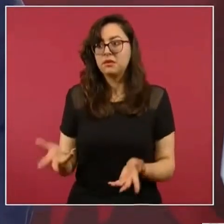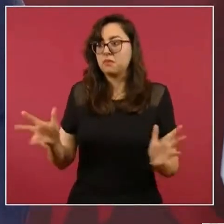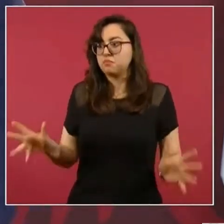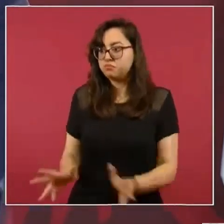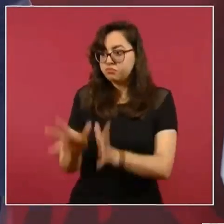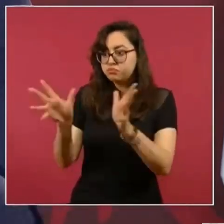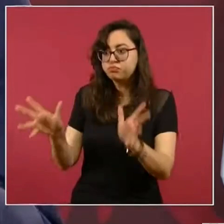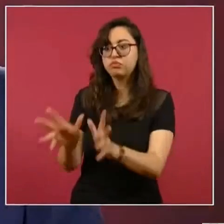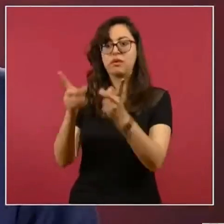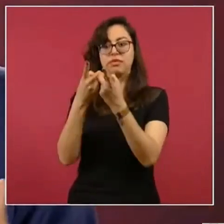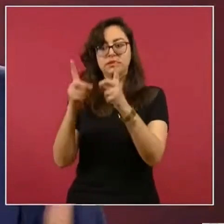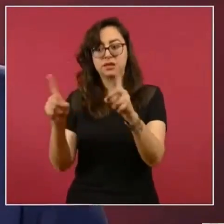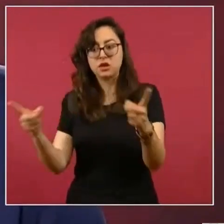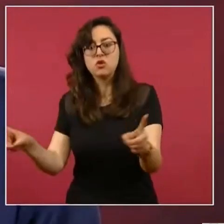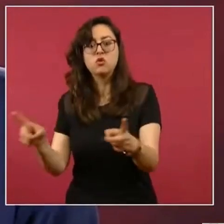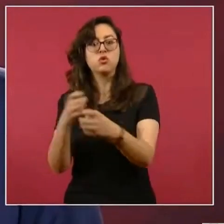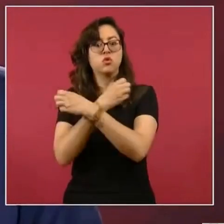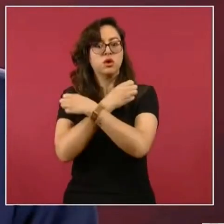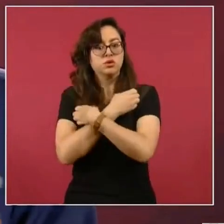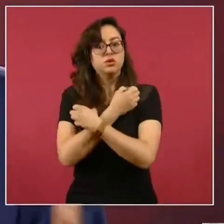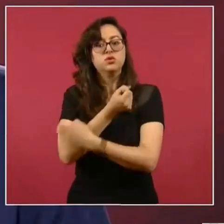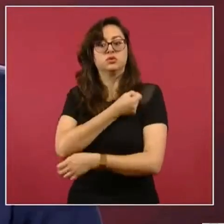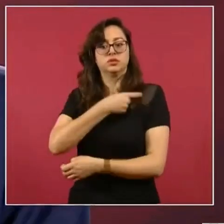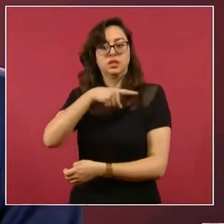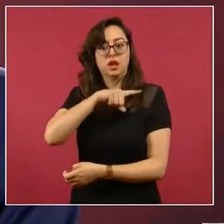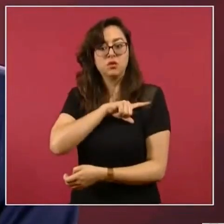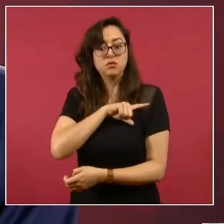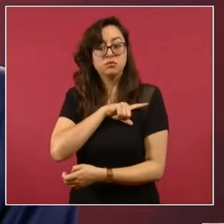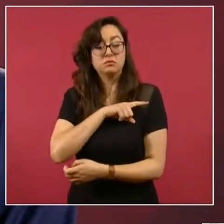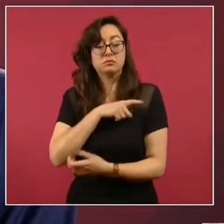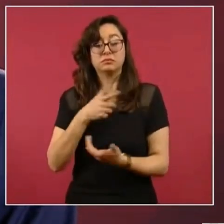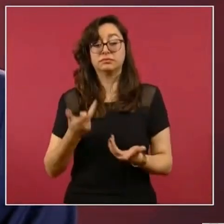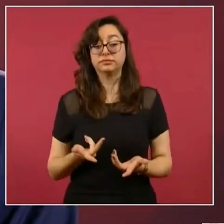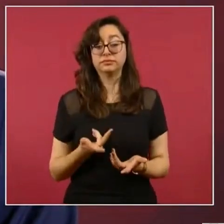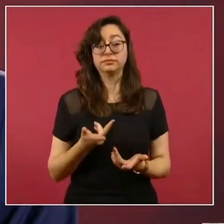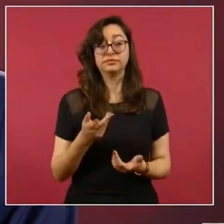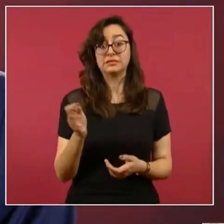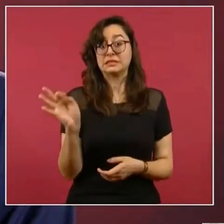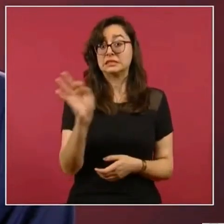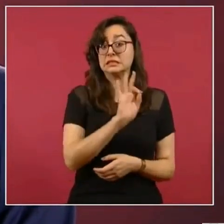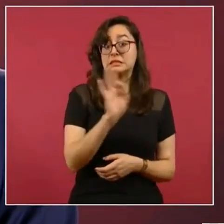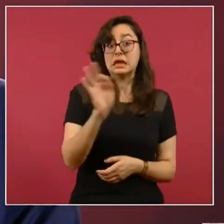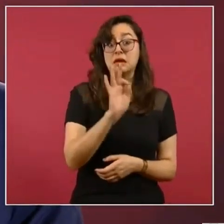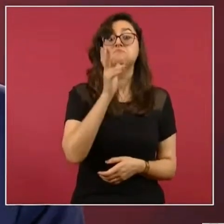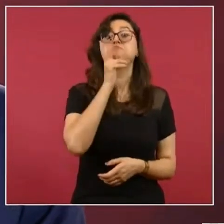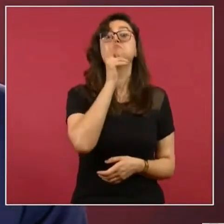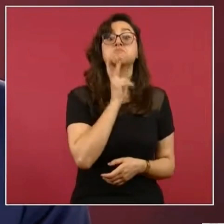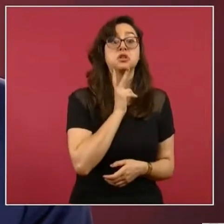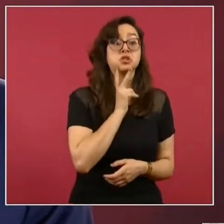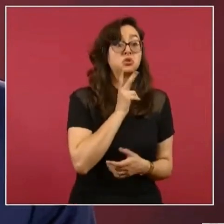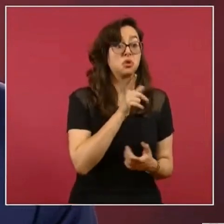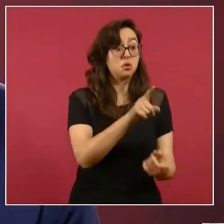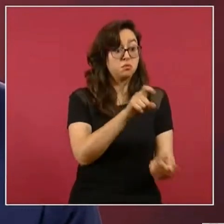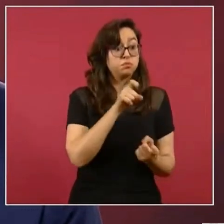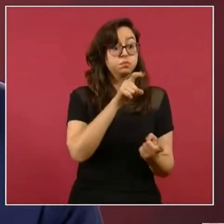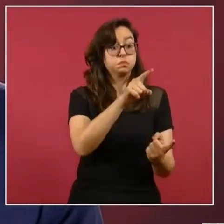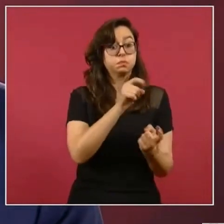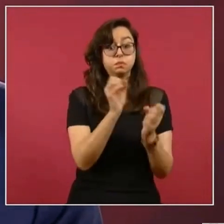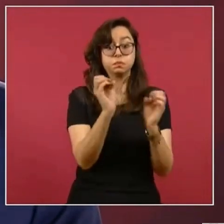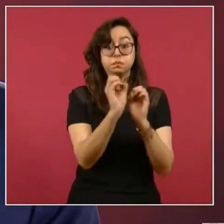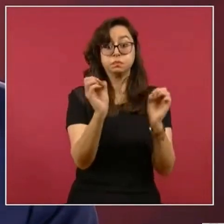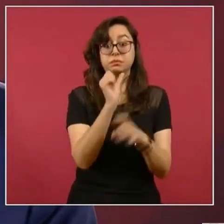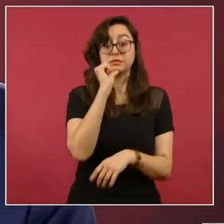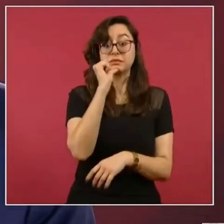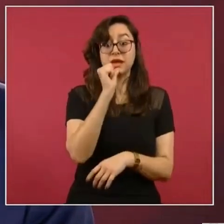Si no se contara con esos ingresos, ¿qué hubiese pasado en nuestro país?